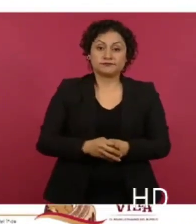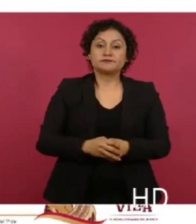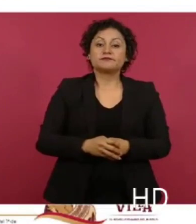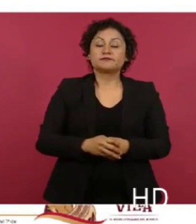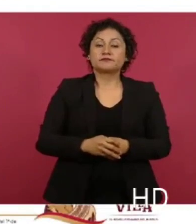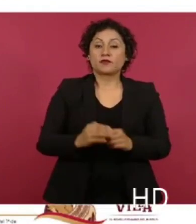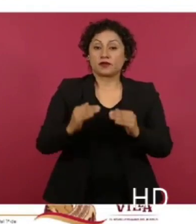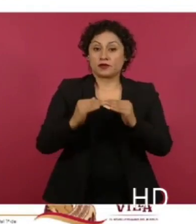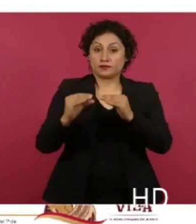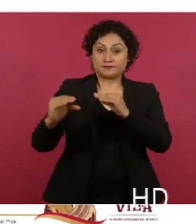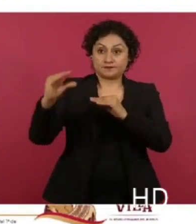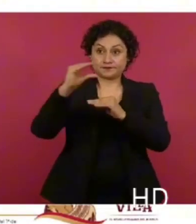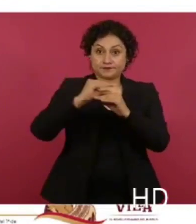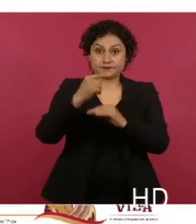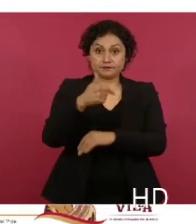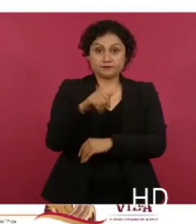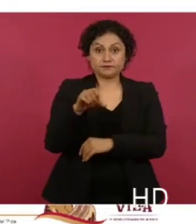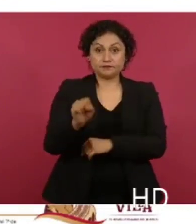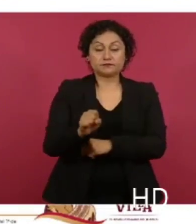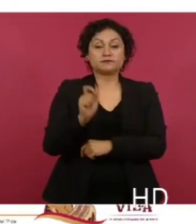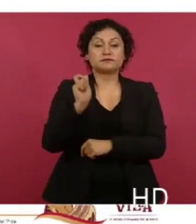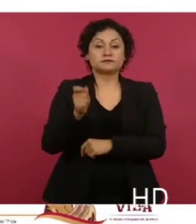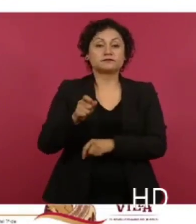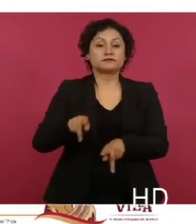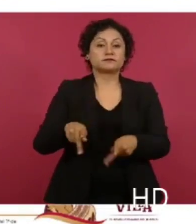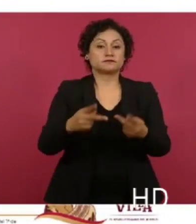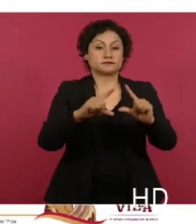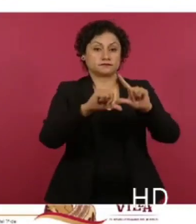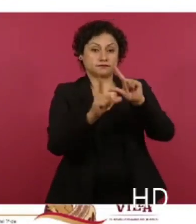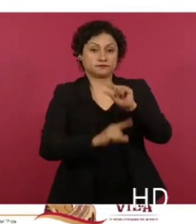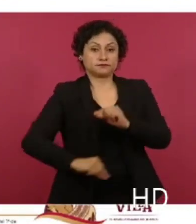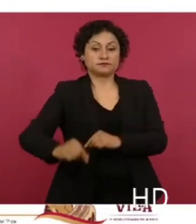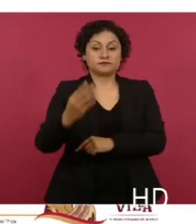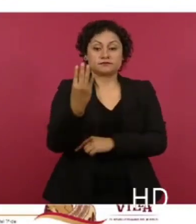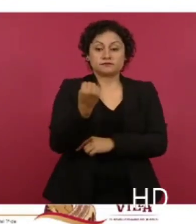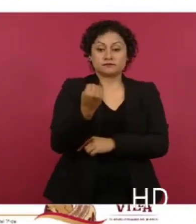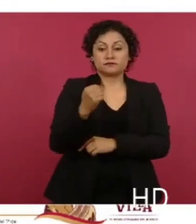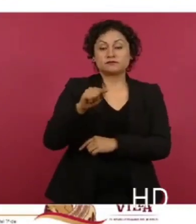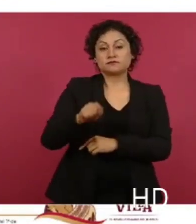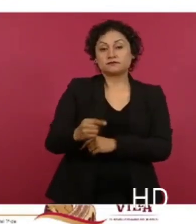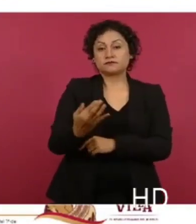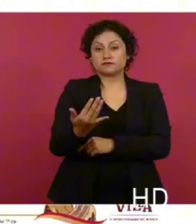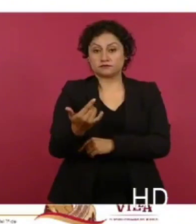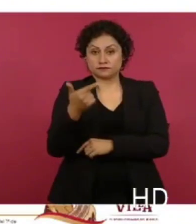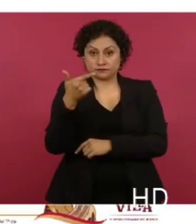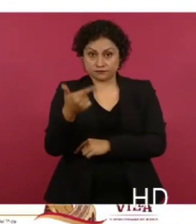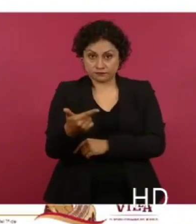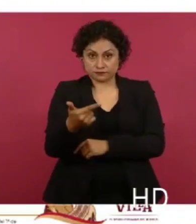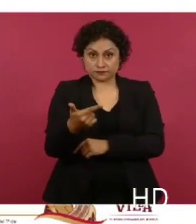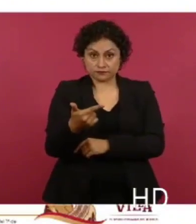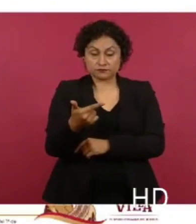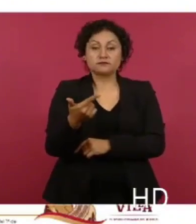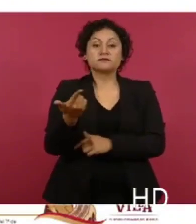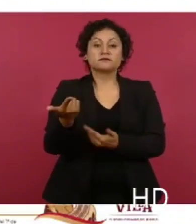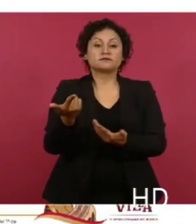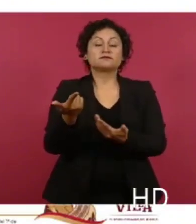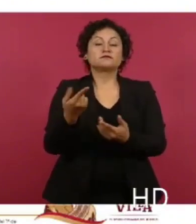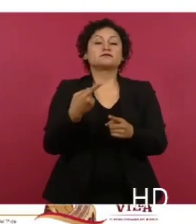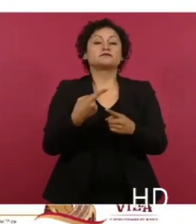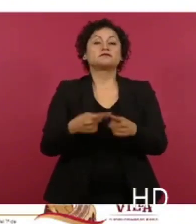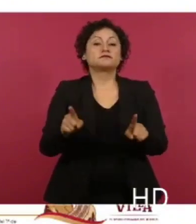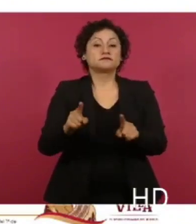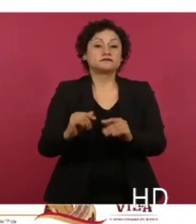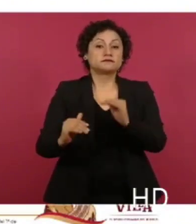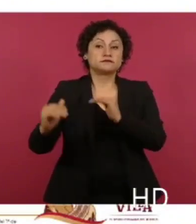estacionario, el precio promedio nacional fue de nueve pesos con 57 centavos contra 11 pesos y